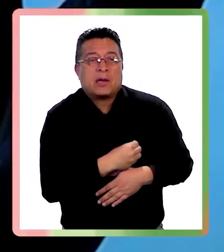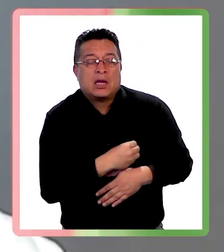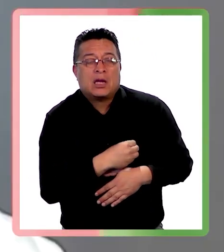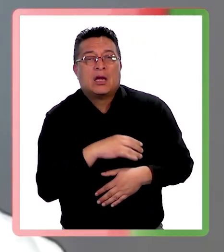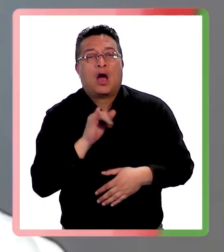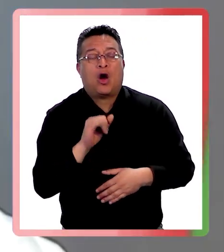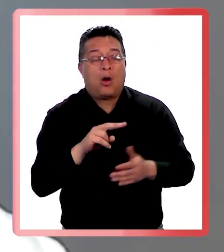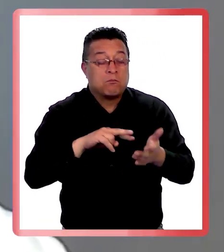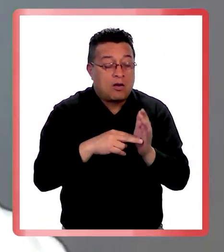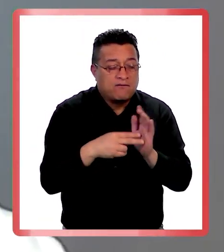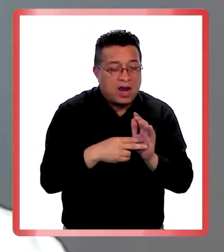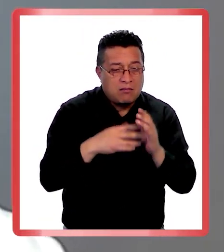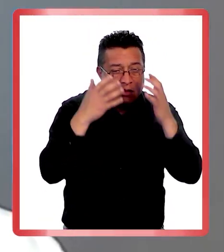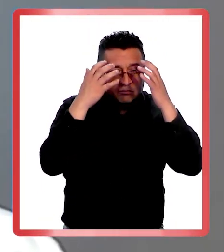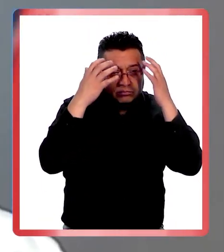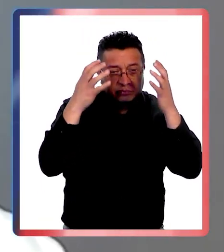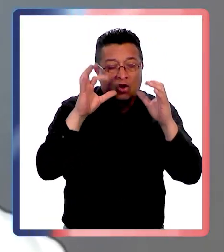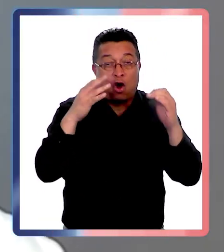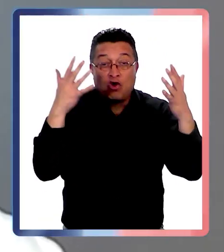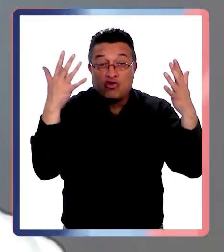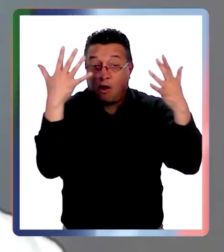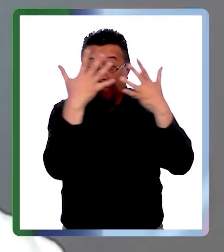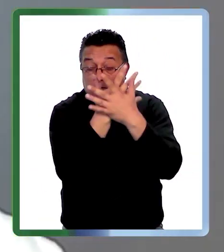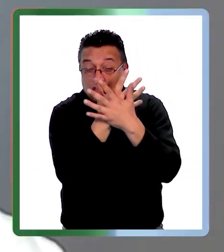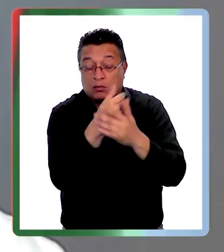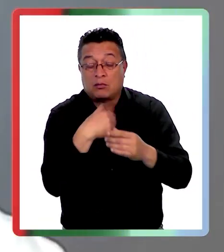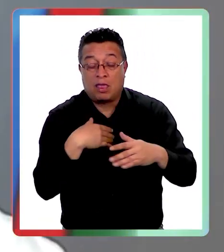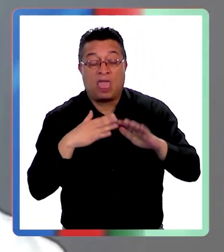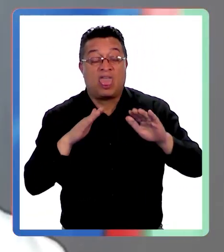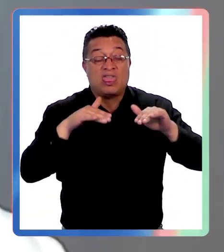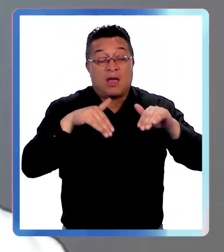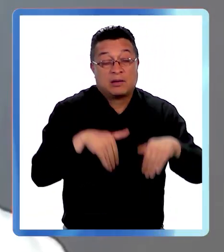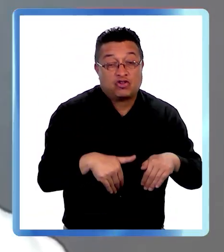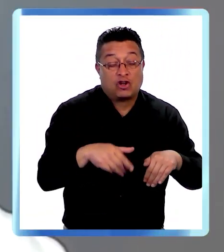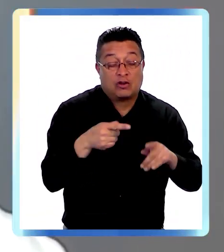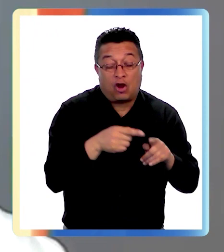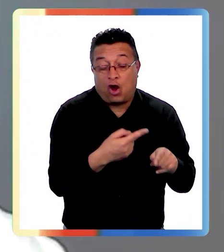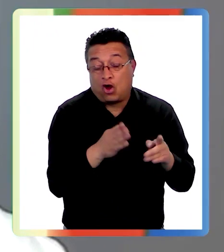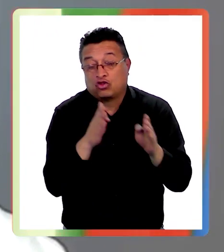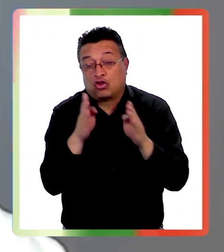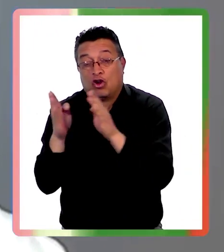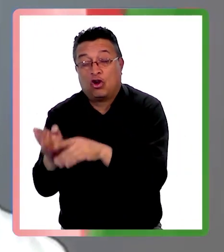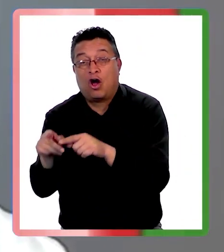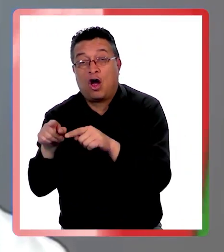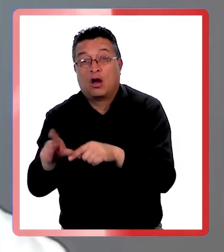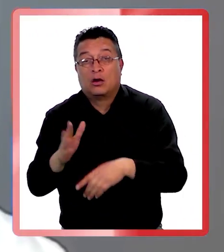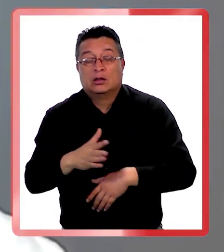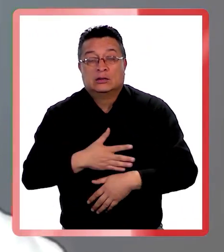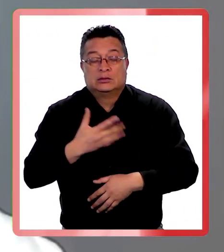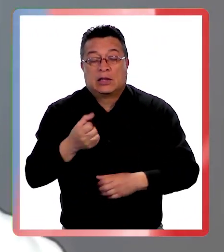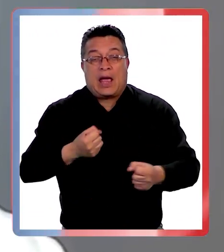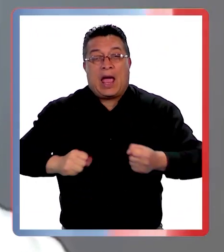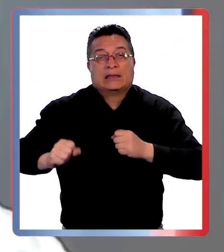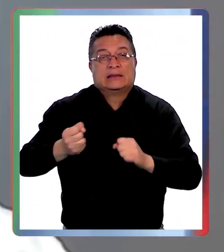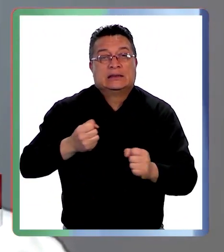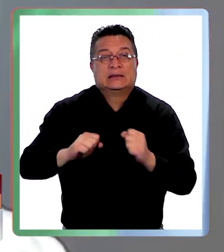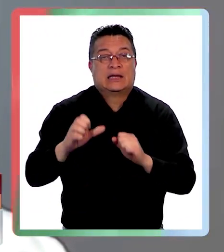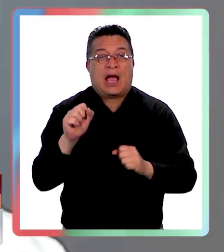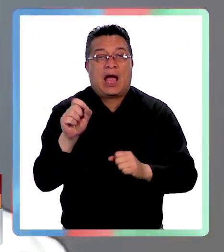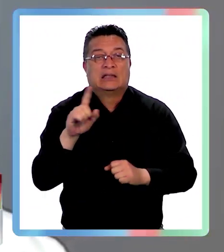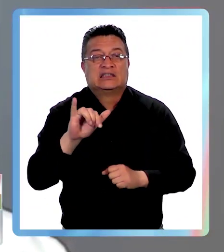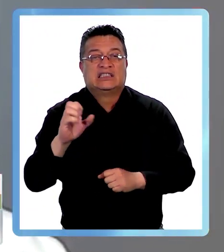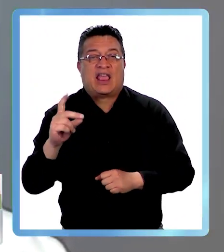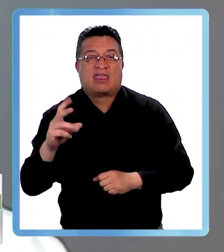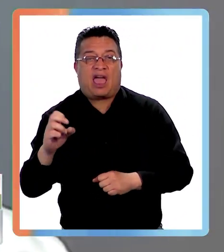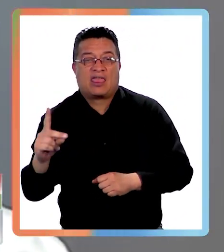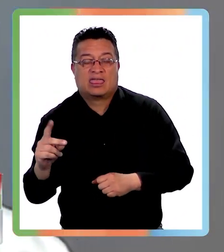porque a veces están aproblemadas. Incluso confunden a veces síntomas depresivos con síntomas que son más bien de ansiedad. Bueno,